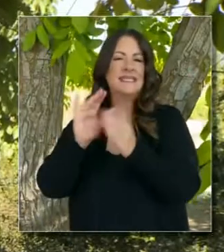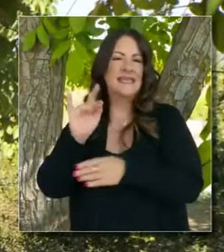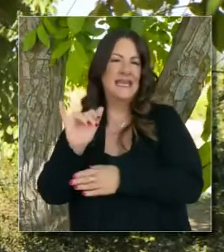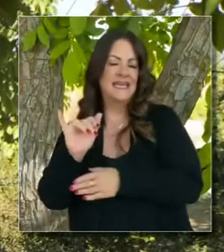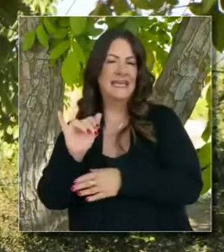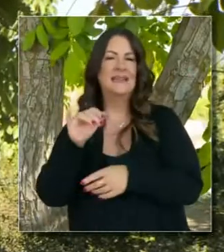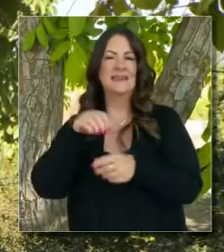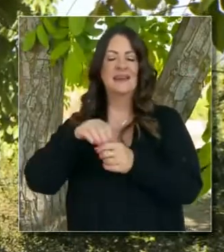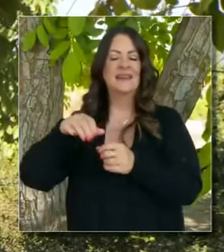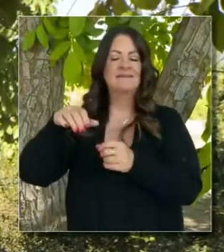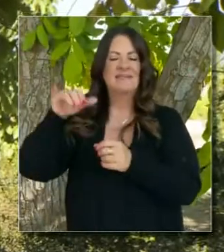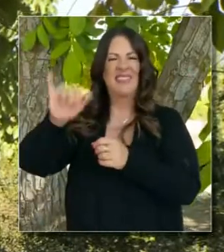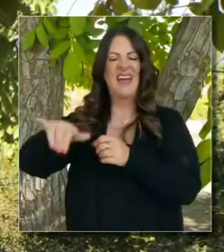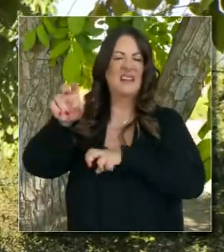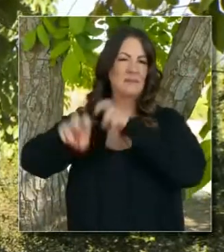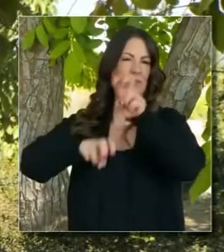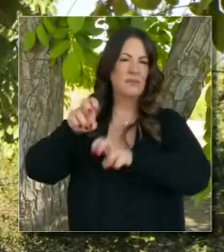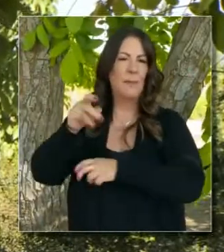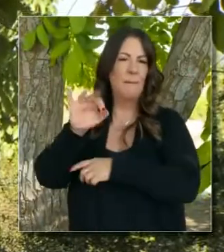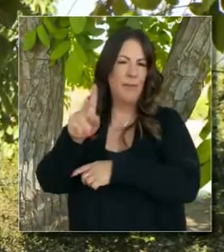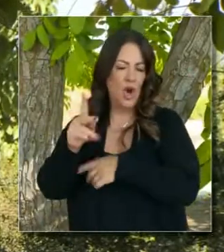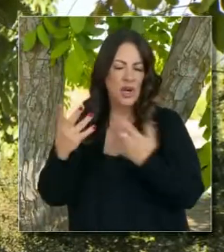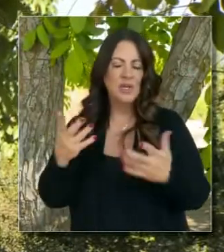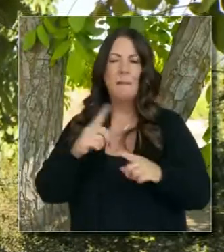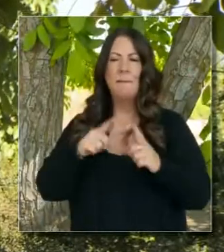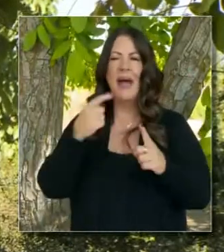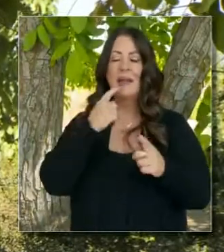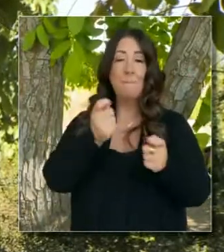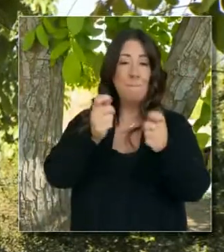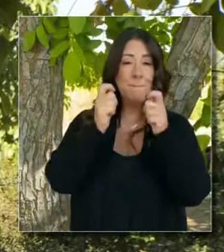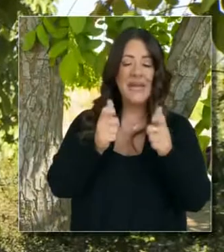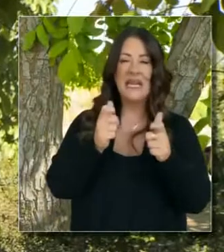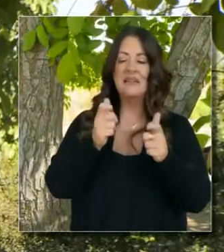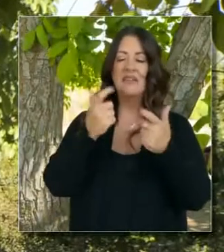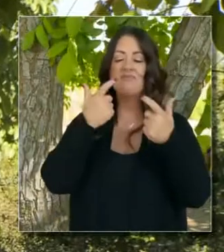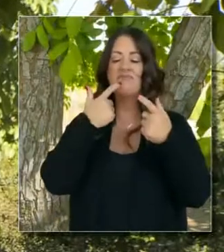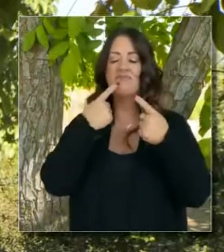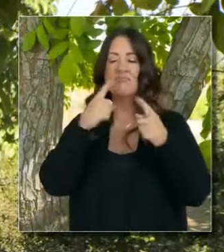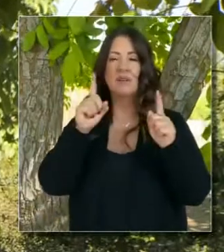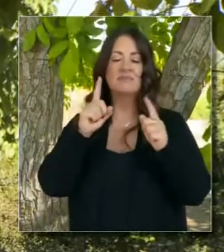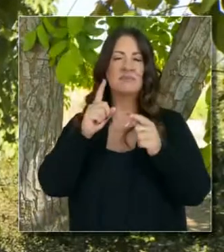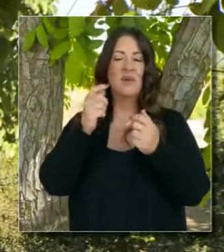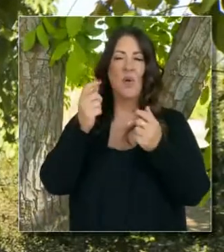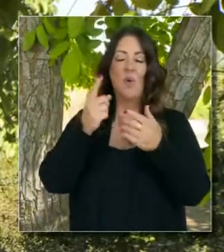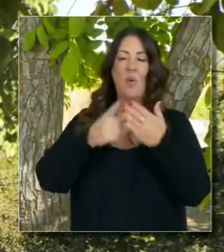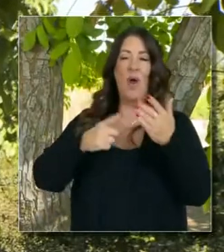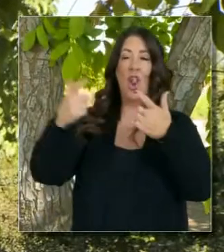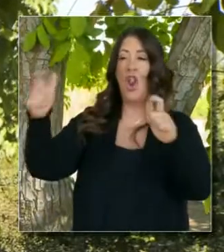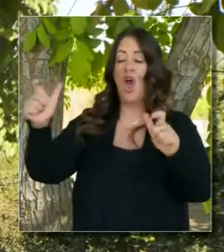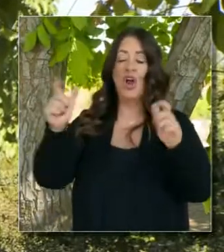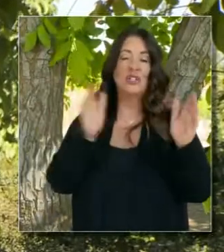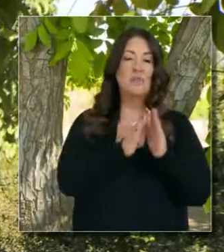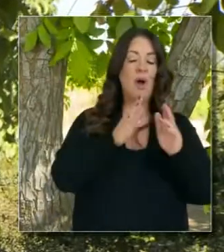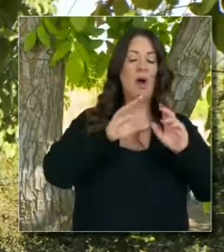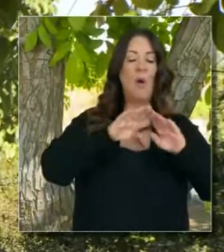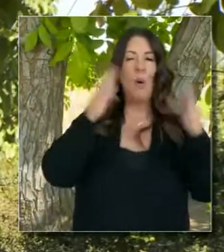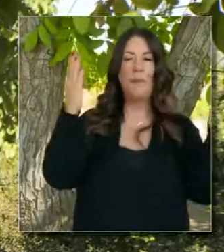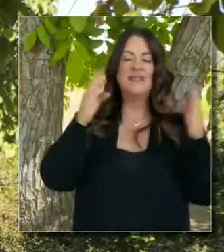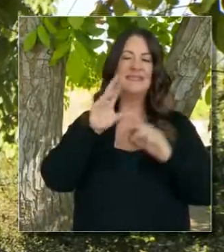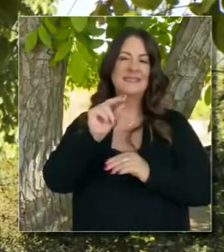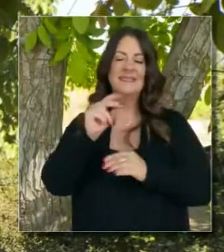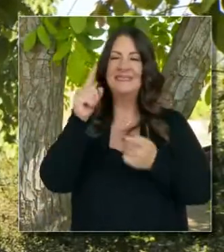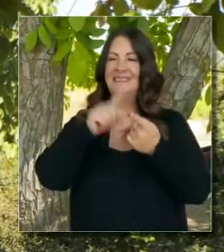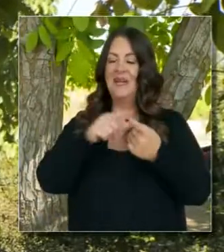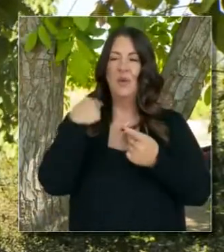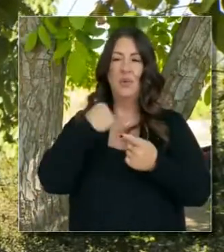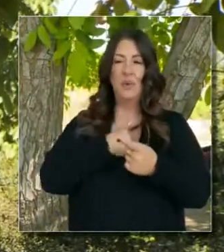que tenemos que considerar. En el término inmediato, no estamos considerando la reapertura de estos